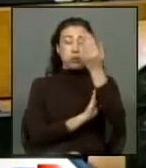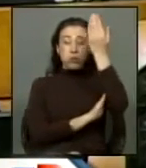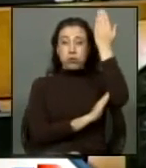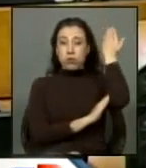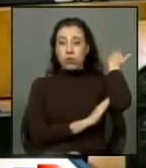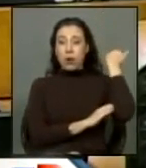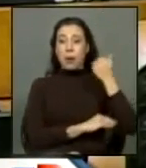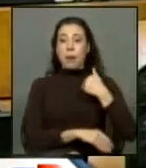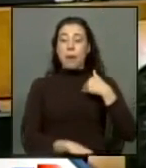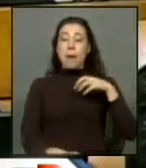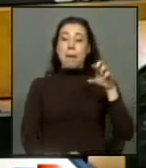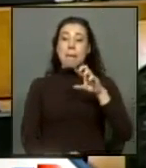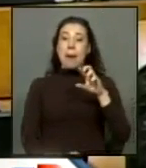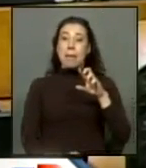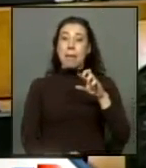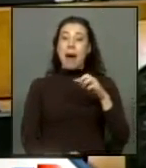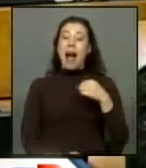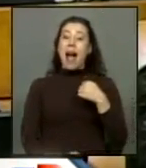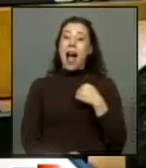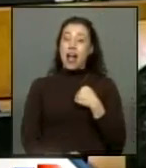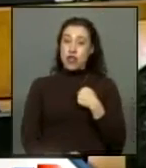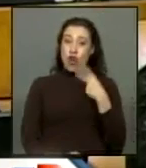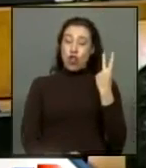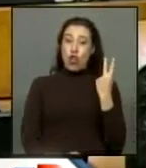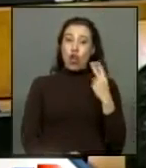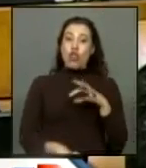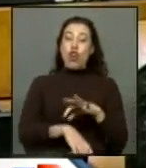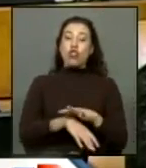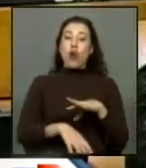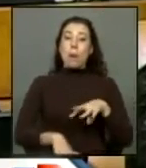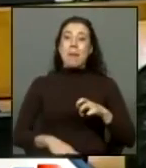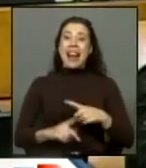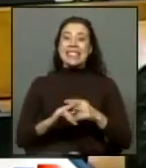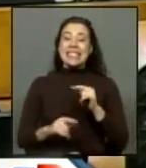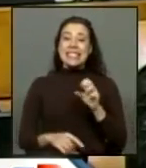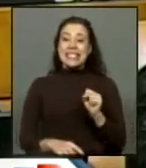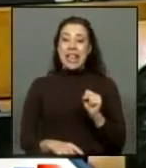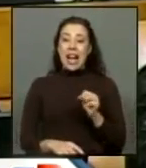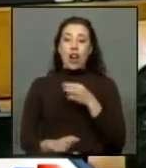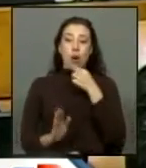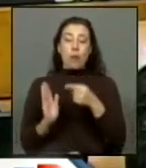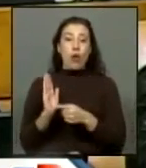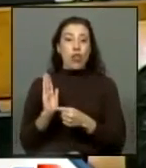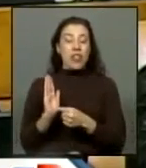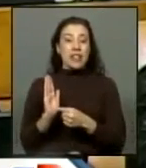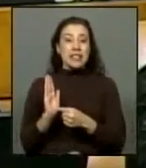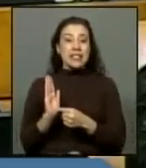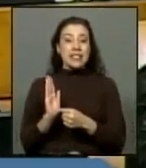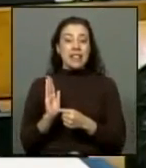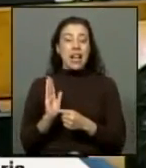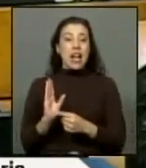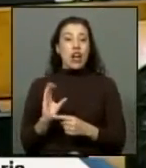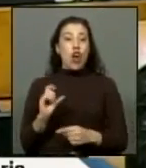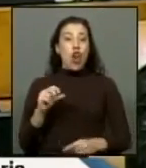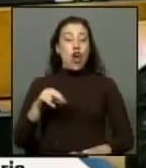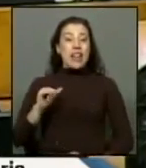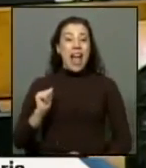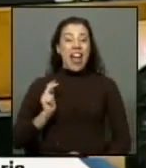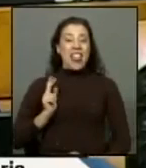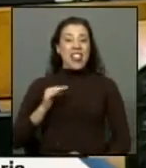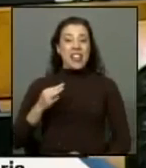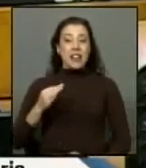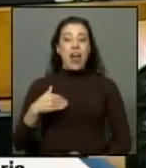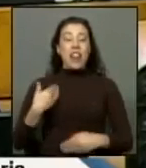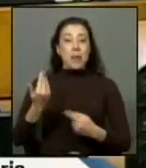mi madre y yo somos médicos marxistas según el clave de colonia de dignidad y